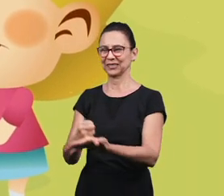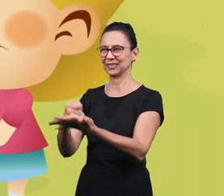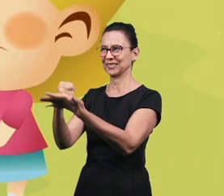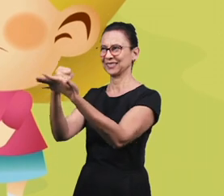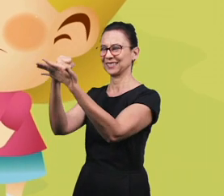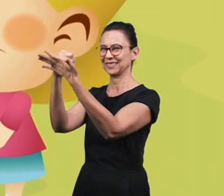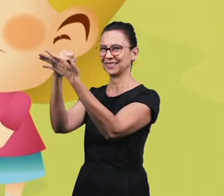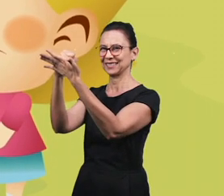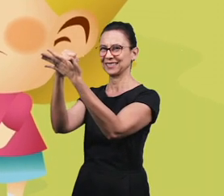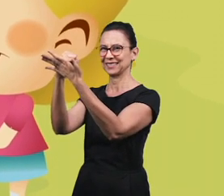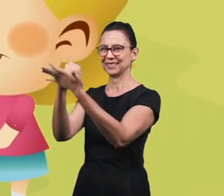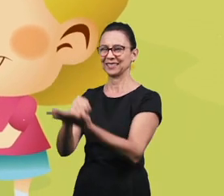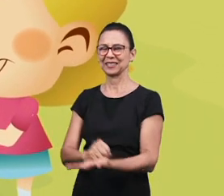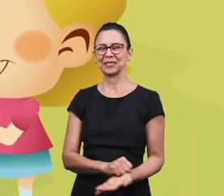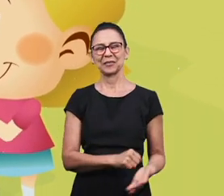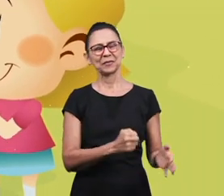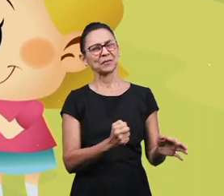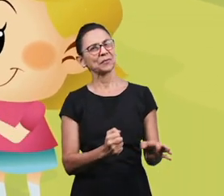Jesús